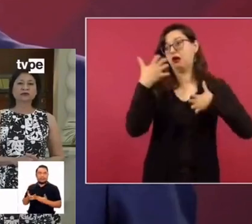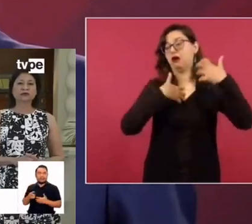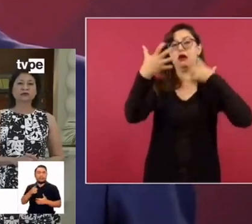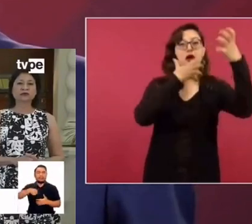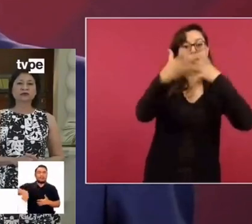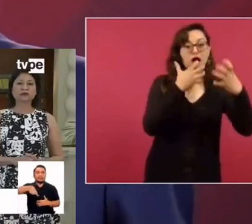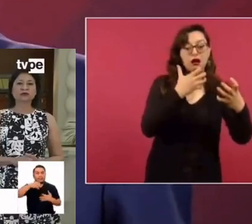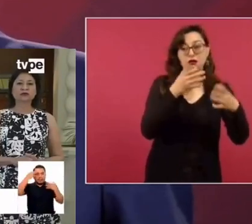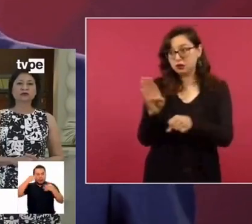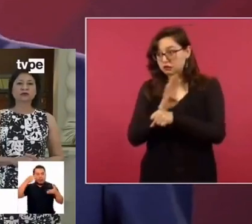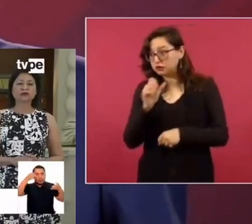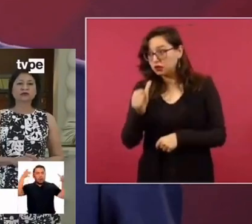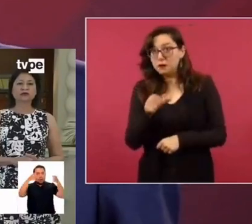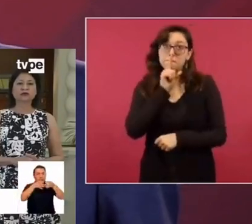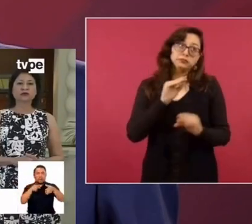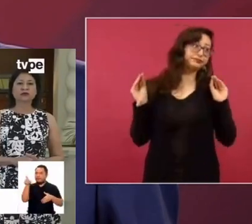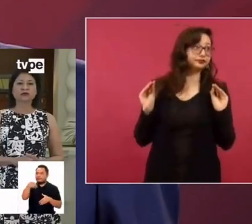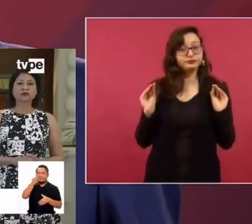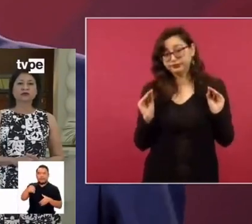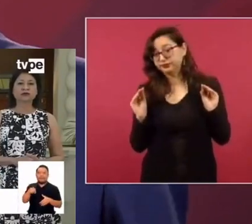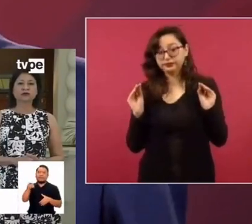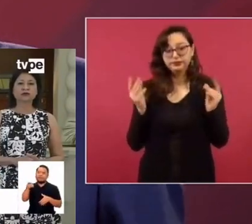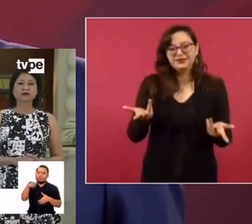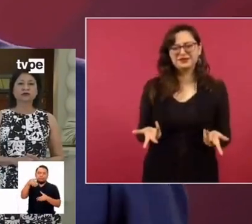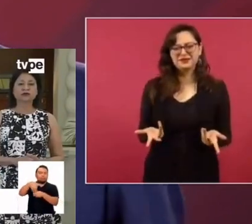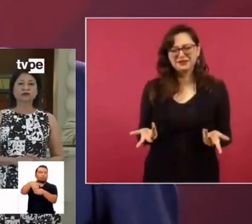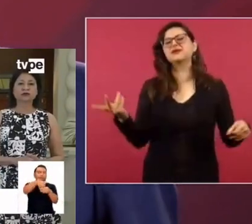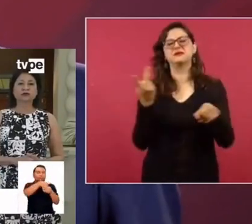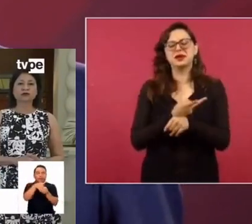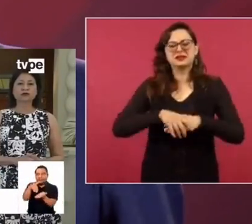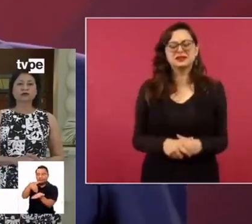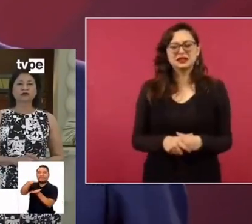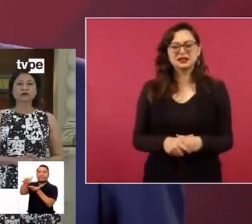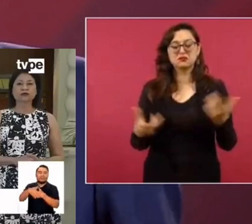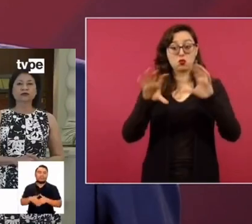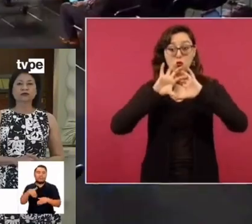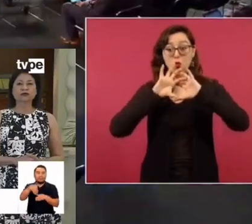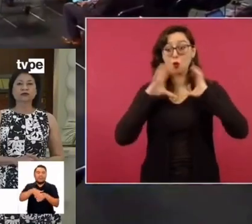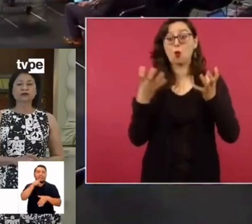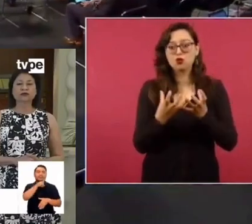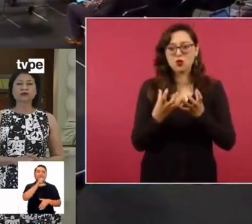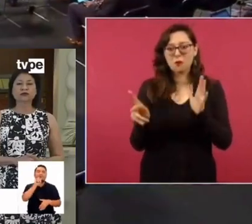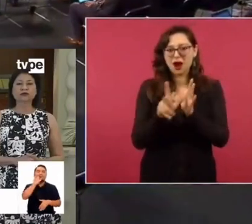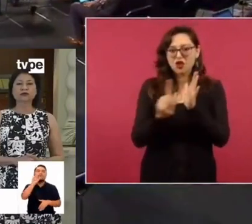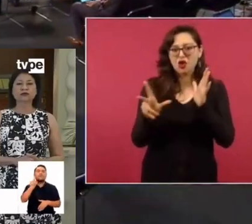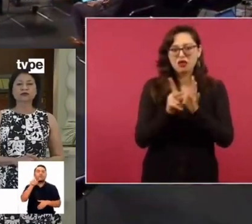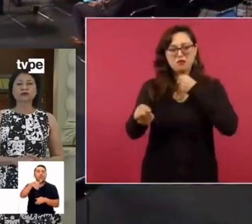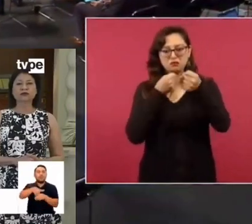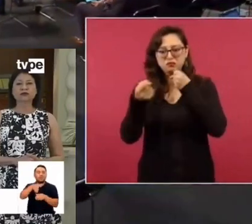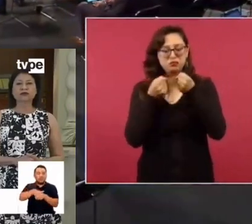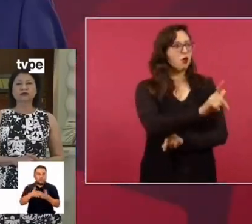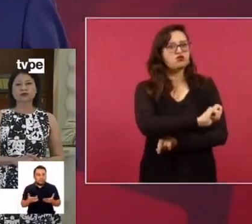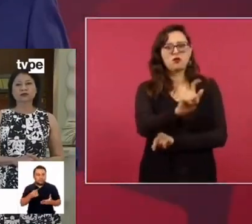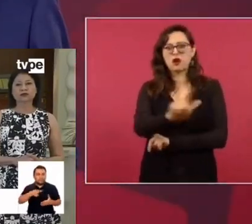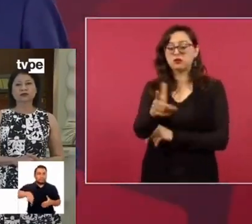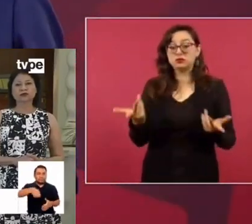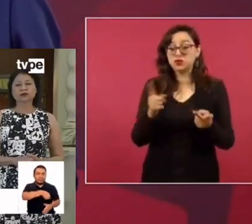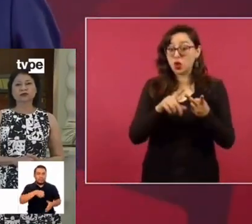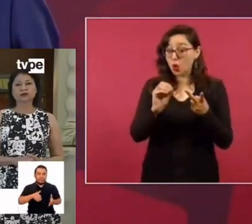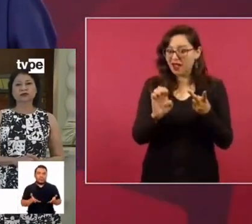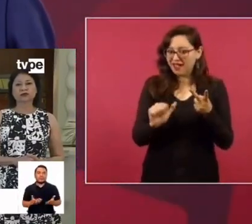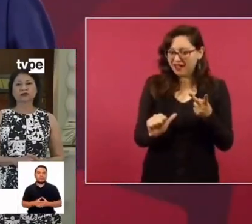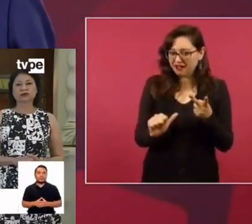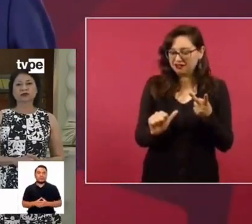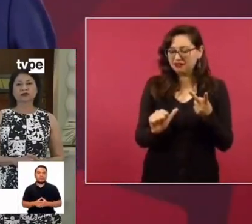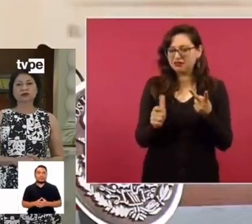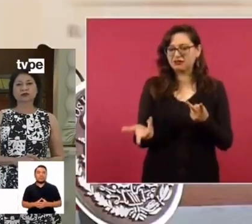cuando no les conviene. Entonces la prensa mundial, los periódicos más famosos del mundo, la OEA en el caso de